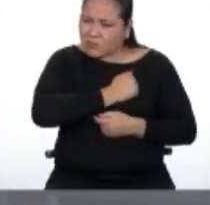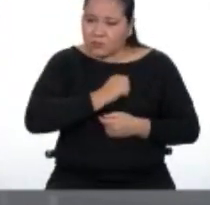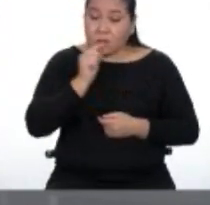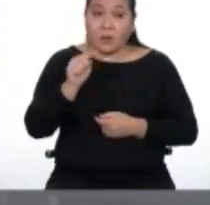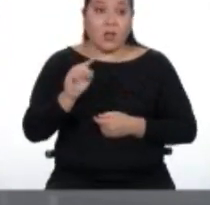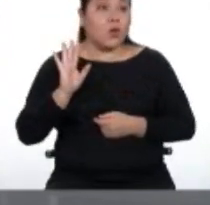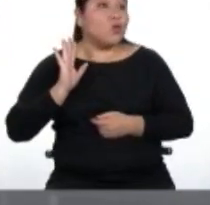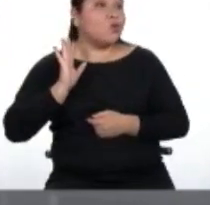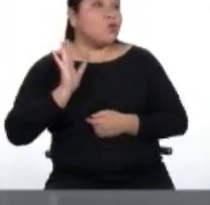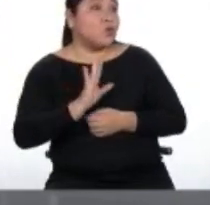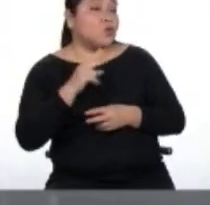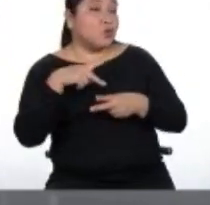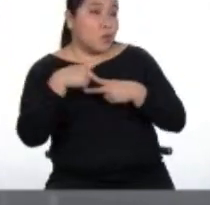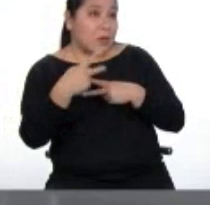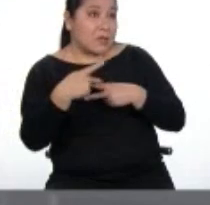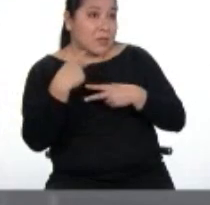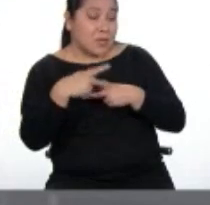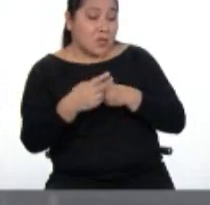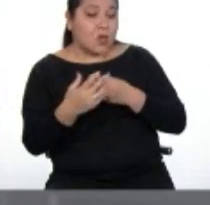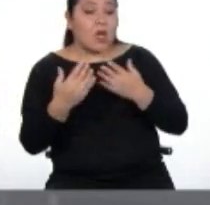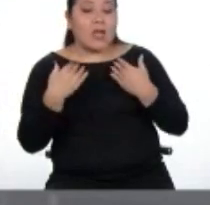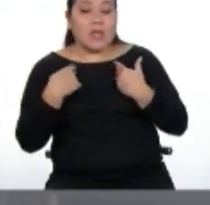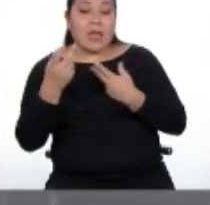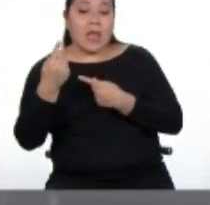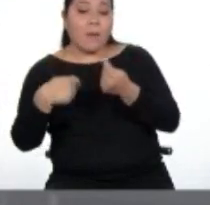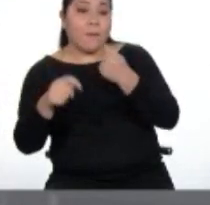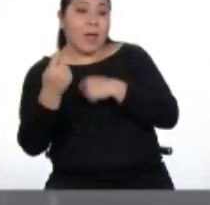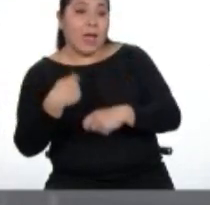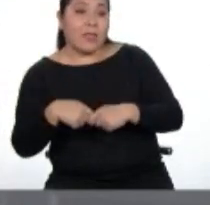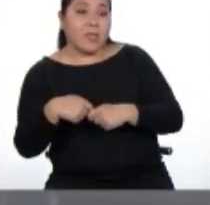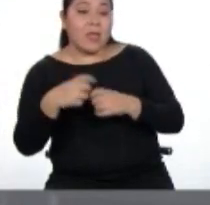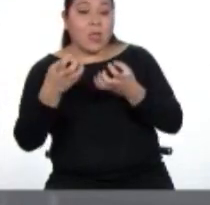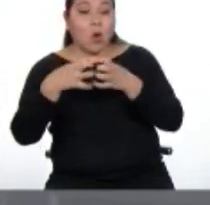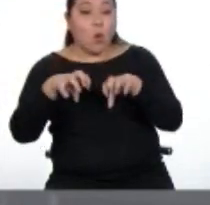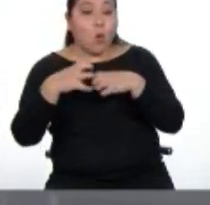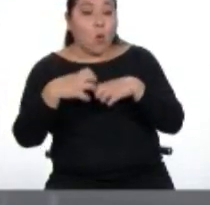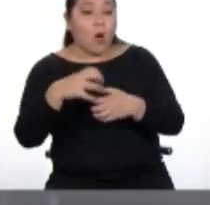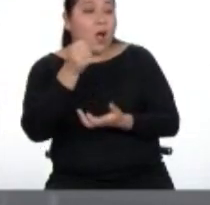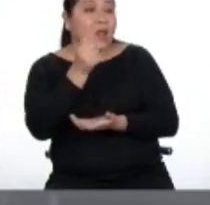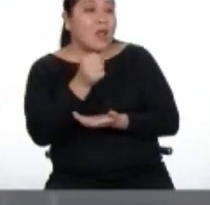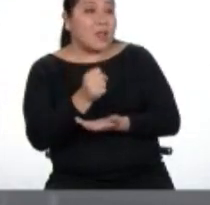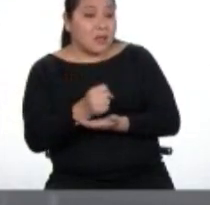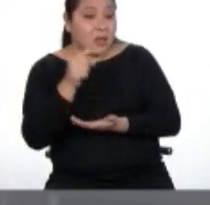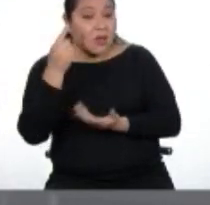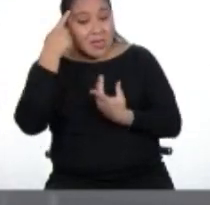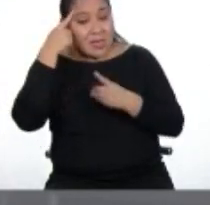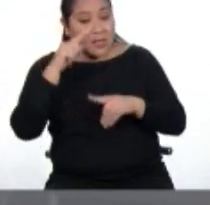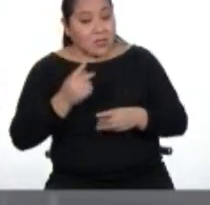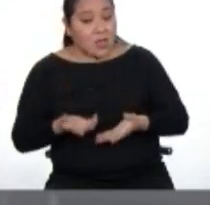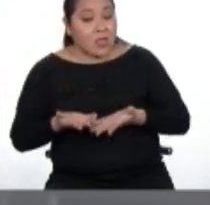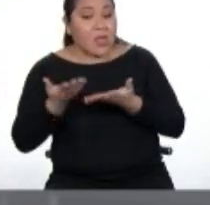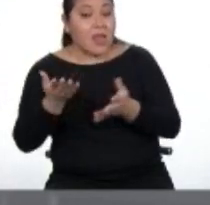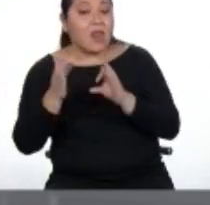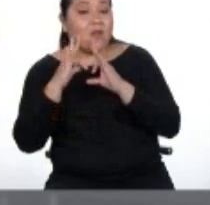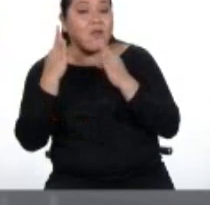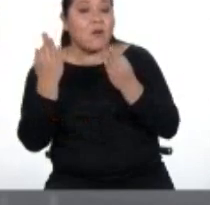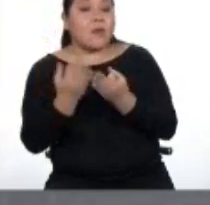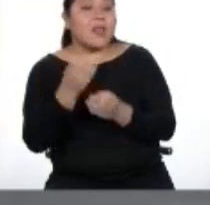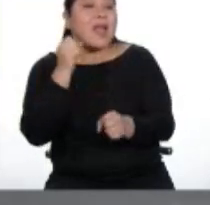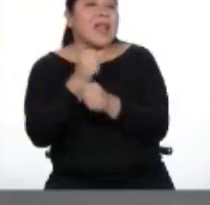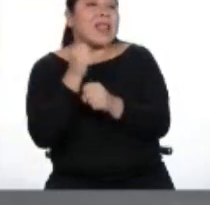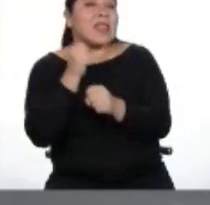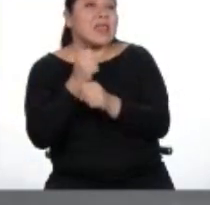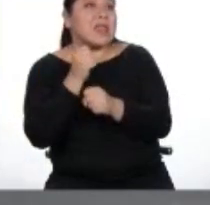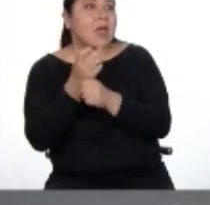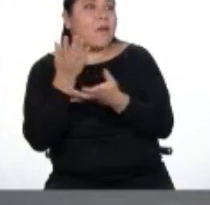vecinos, que tienen negocios de lácteos y huevos y están produciendo bien, han decidido darle a la familia un trabajo.